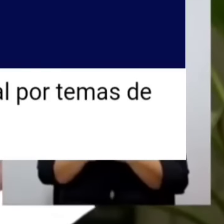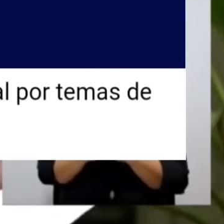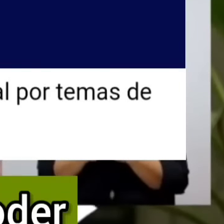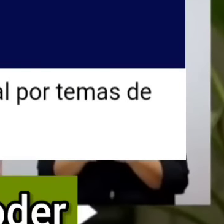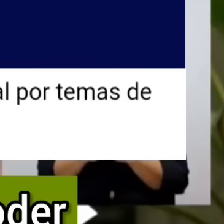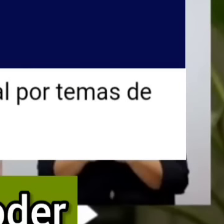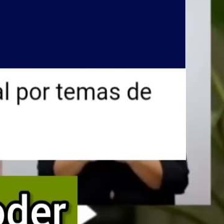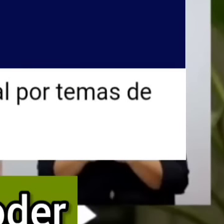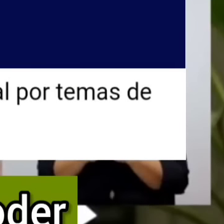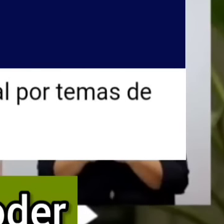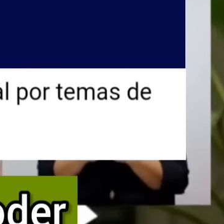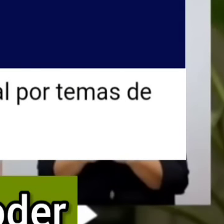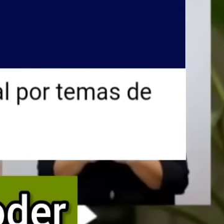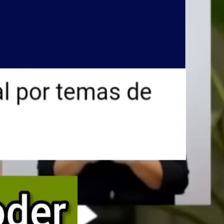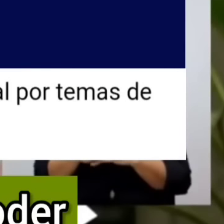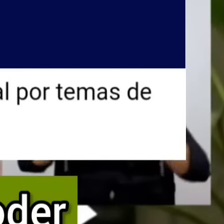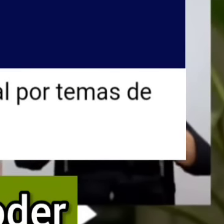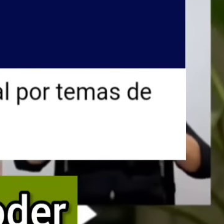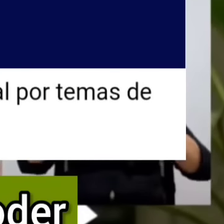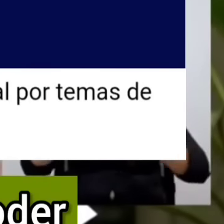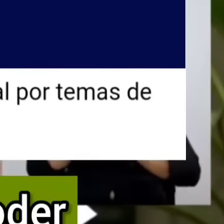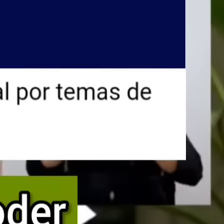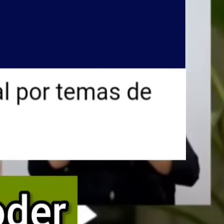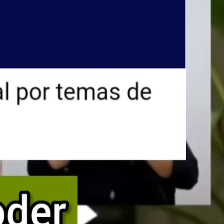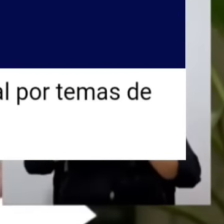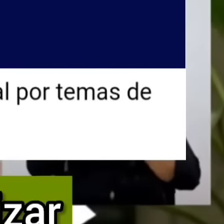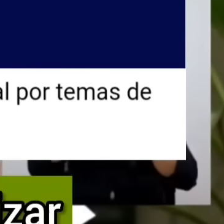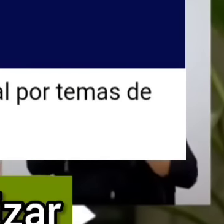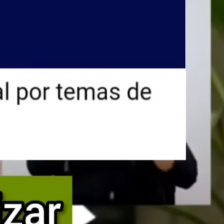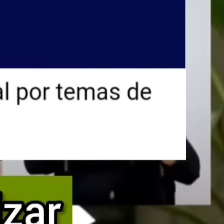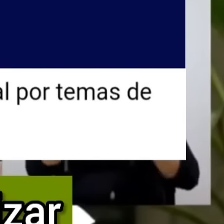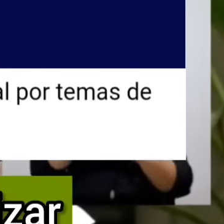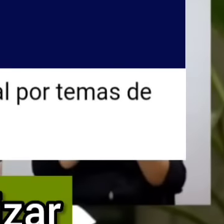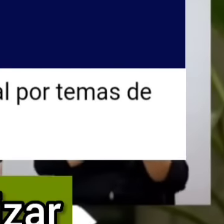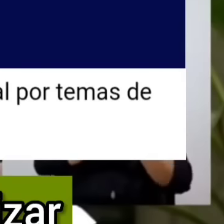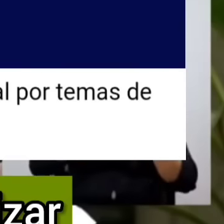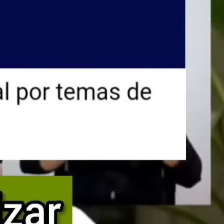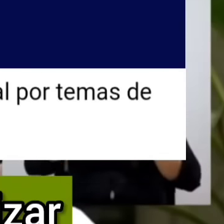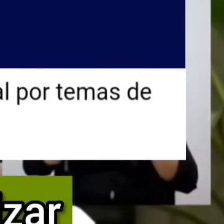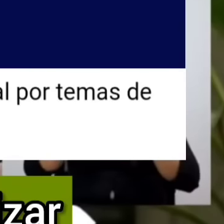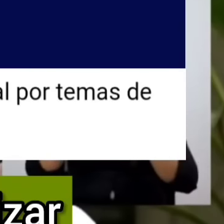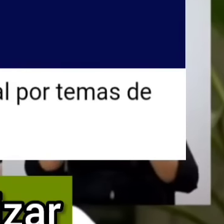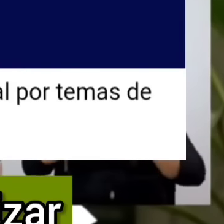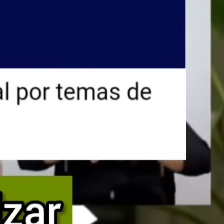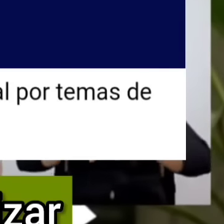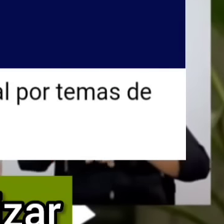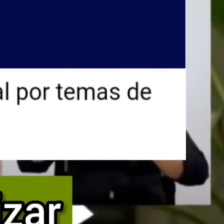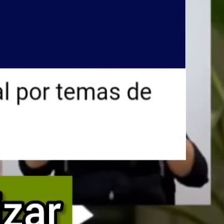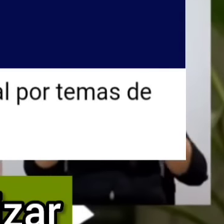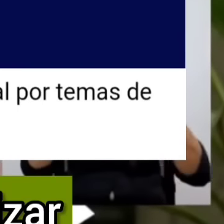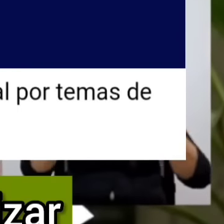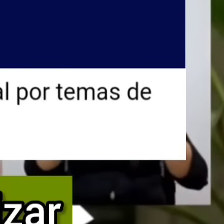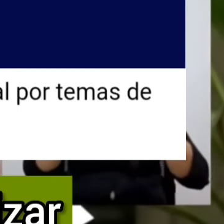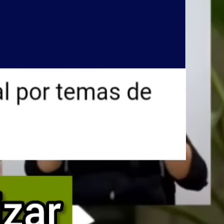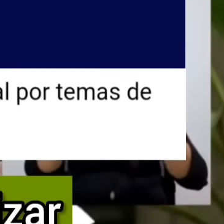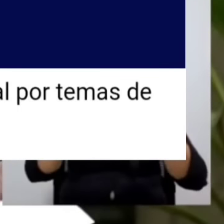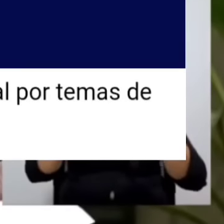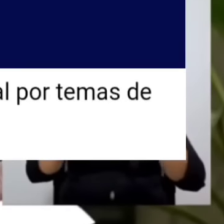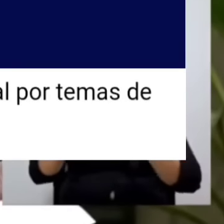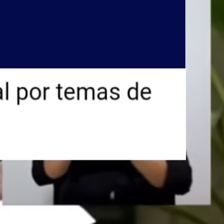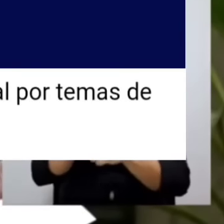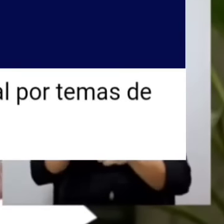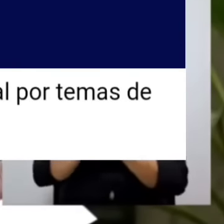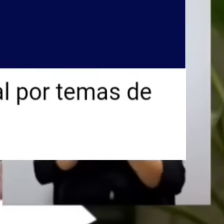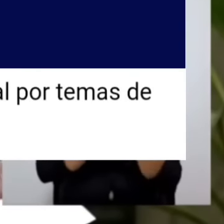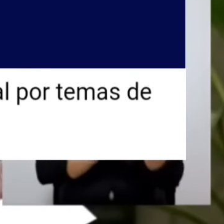queda prohibido a todo personal del Poder Judicial en el ejercicio de su cargo utilizar el